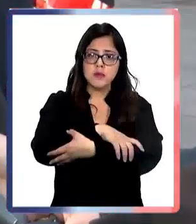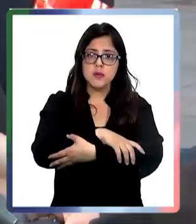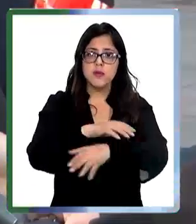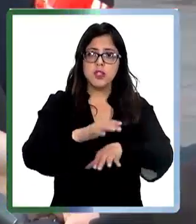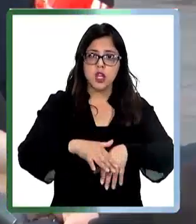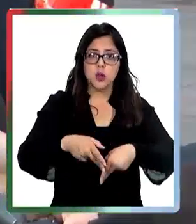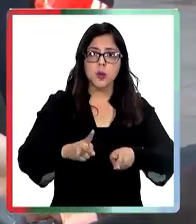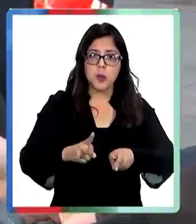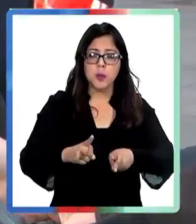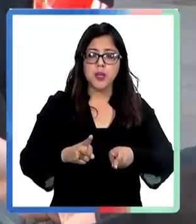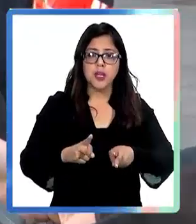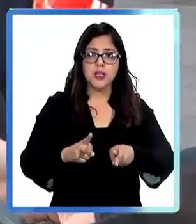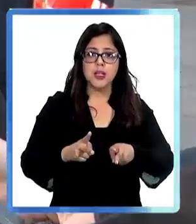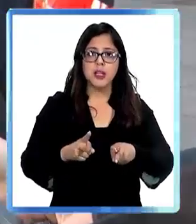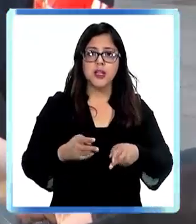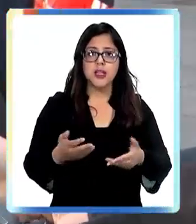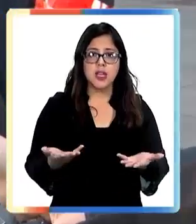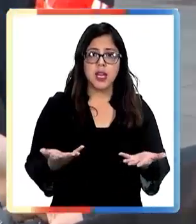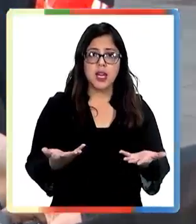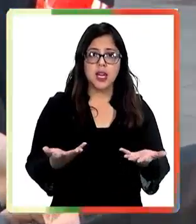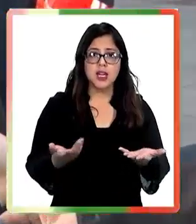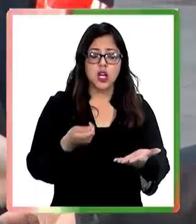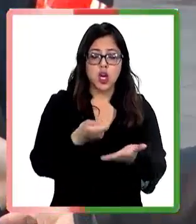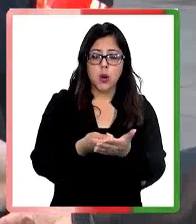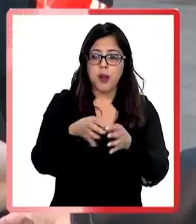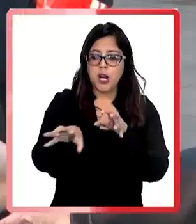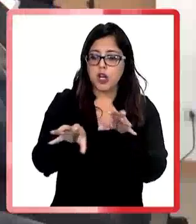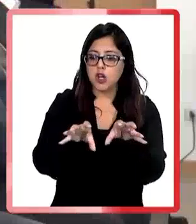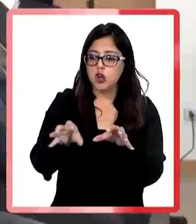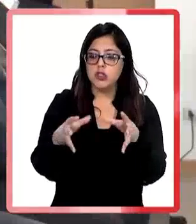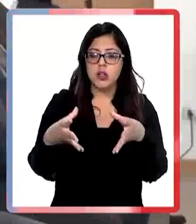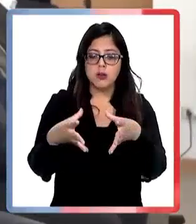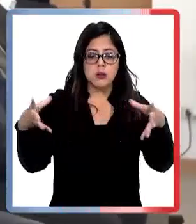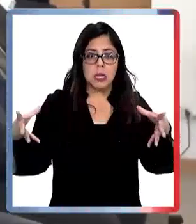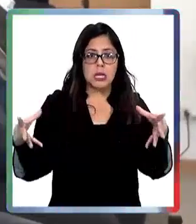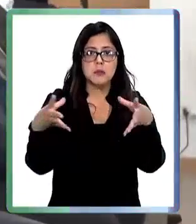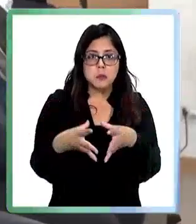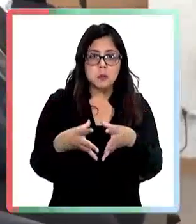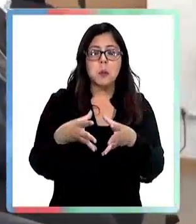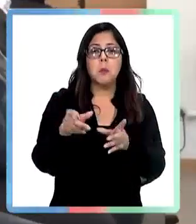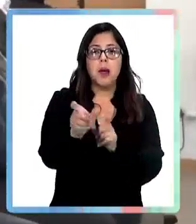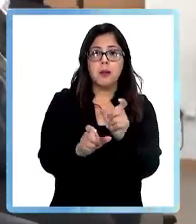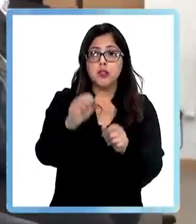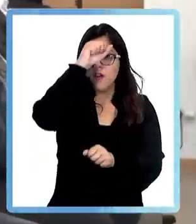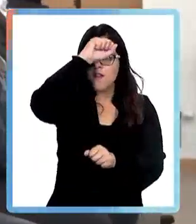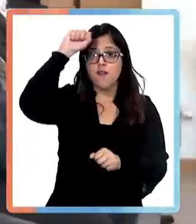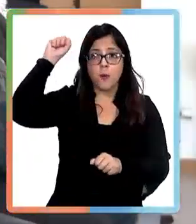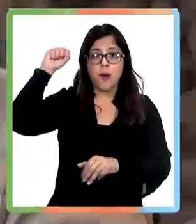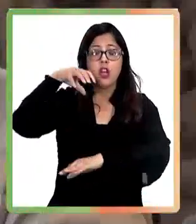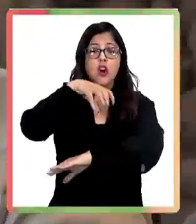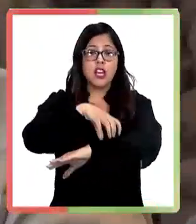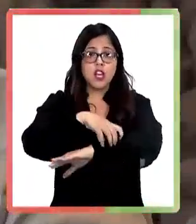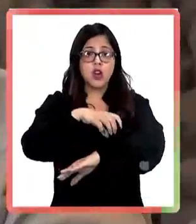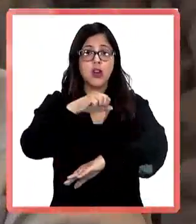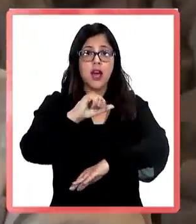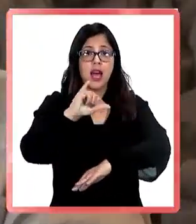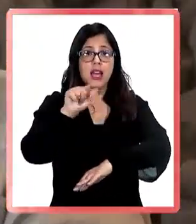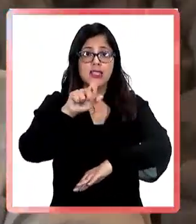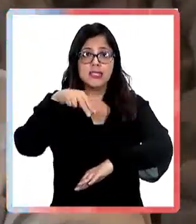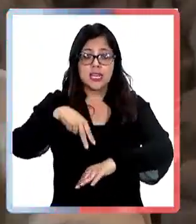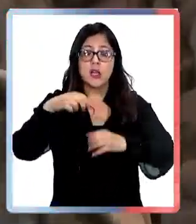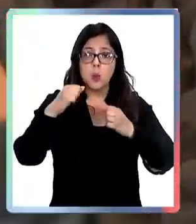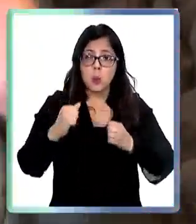puedan realizar sus labores en las condiciones de seguridad que merecen. El consejero Rudolfi y el ex integrante del cuerpo